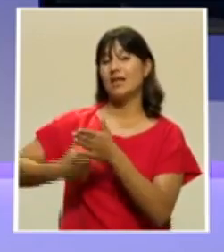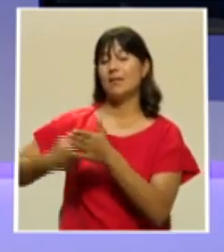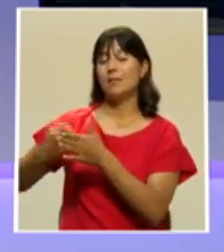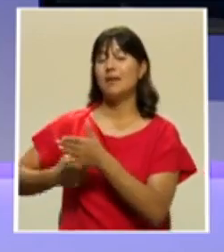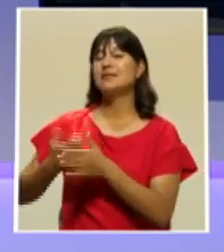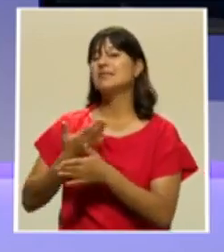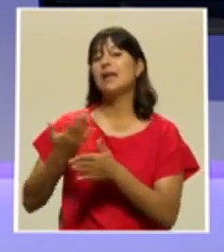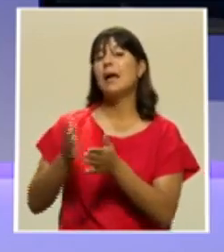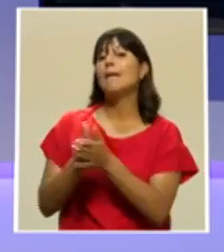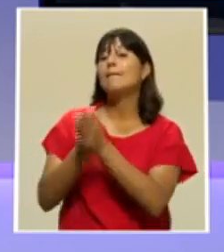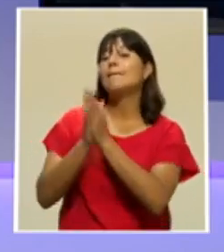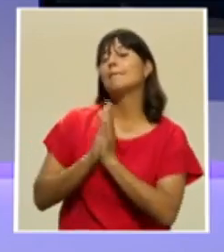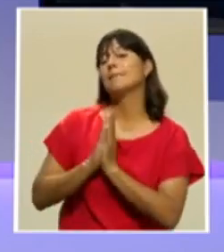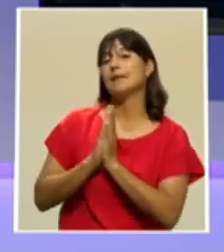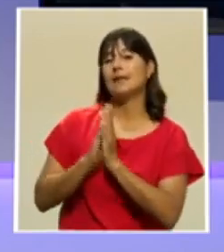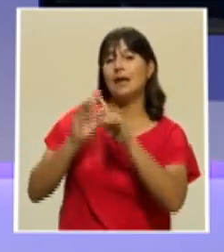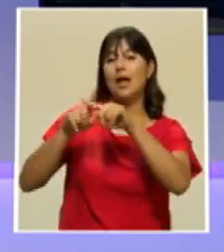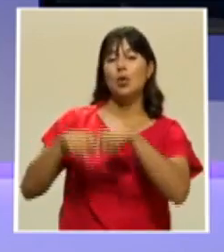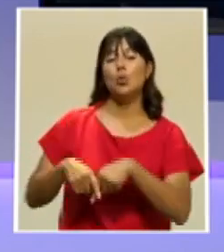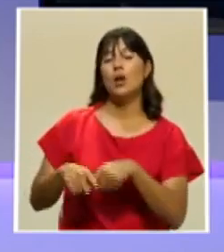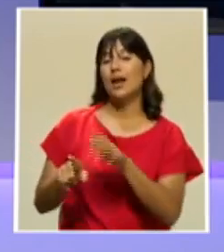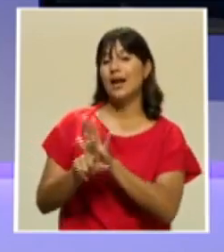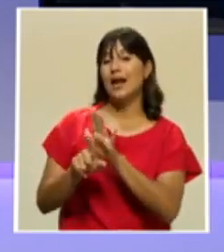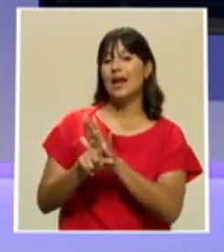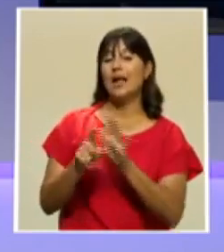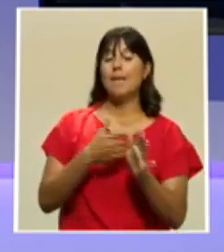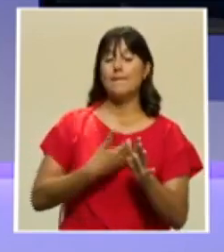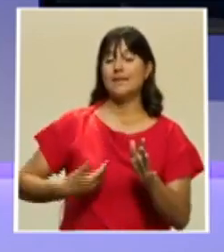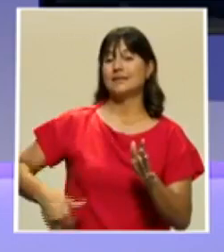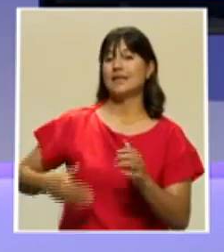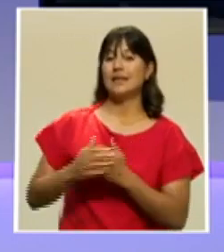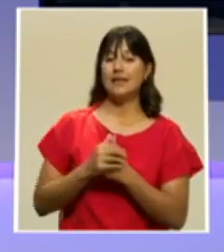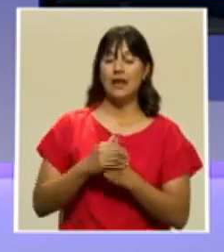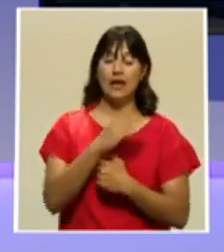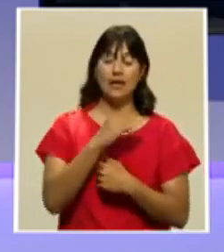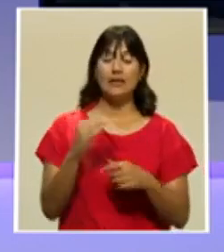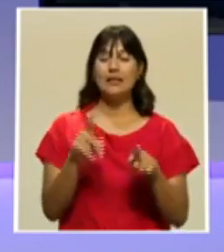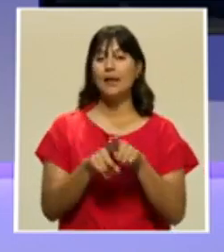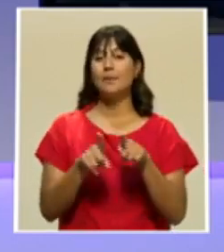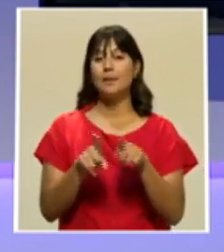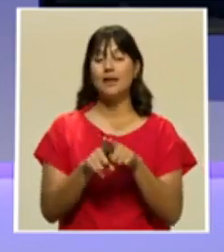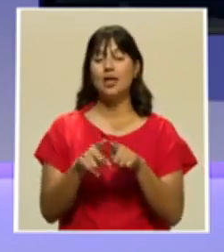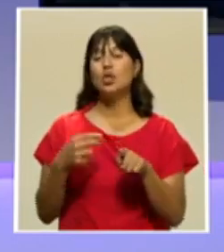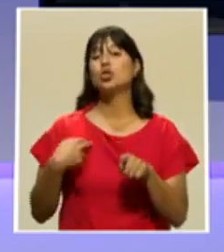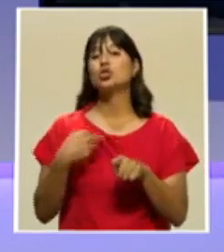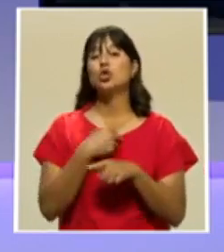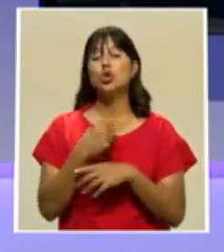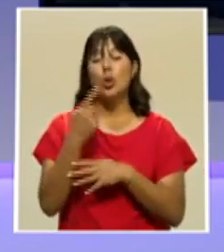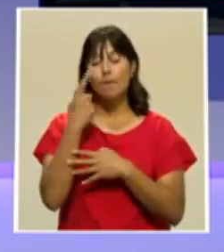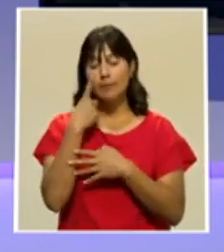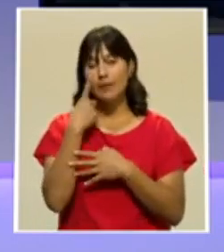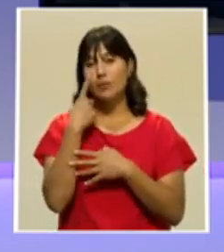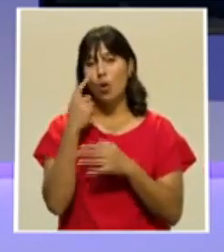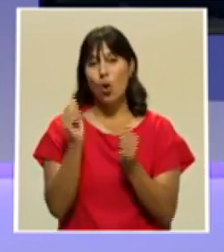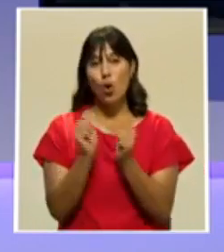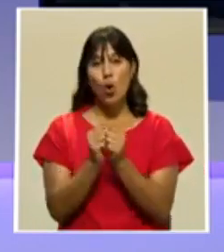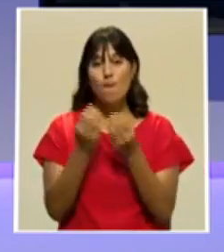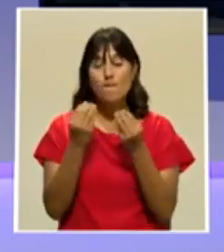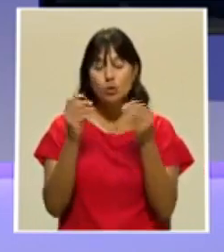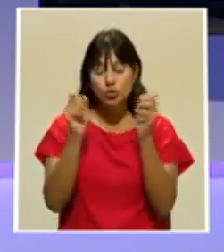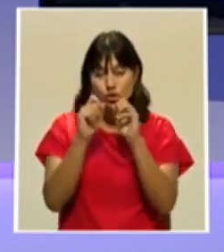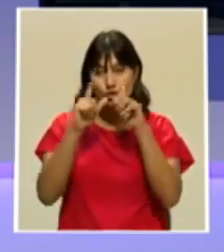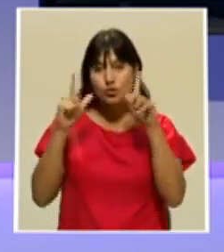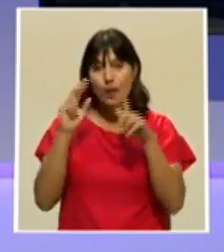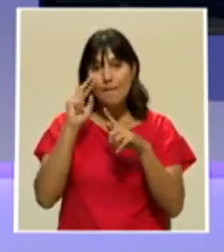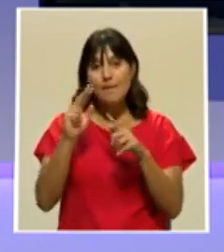pidiéndole el veto al presidente, además de que hemos visto con gran asombro y con